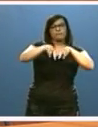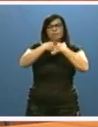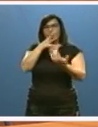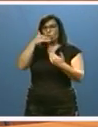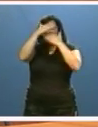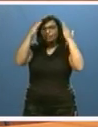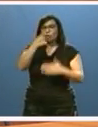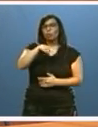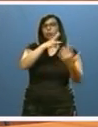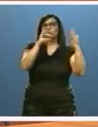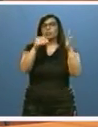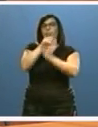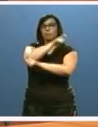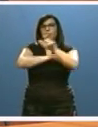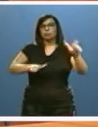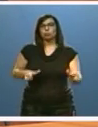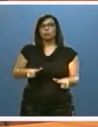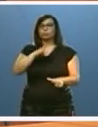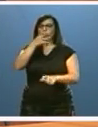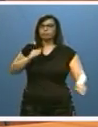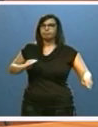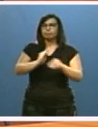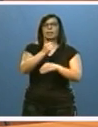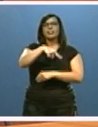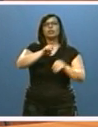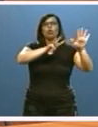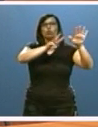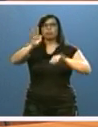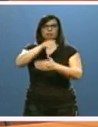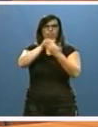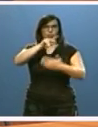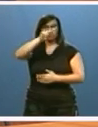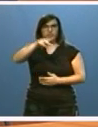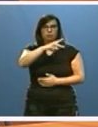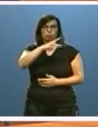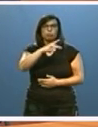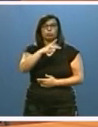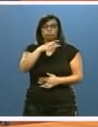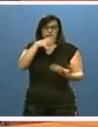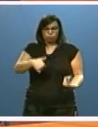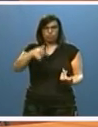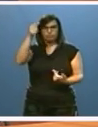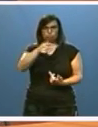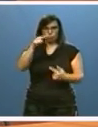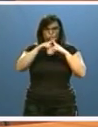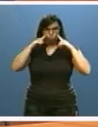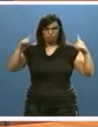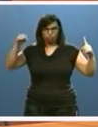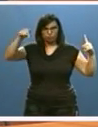180.000 personas y a la que destinamos 180 millones de euros en el presente ejercicio.